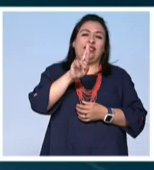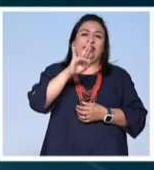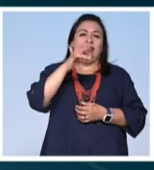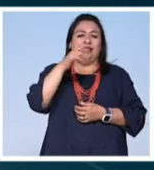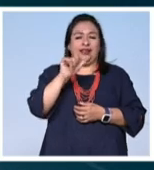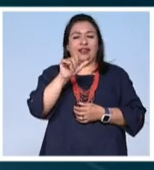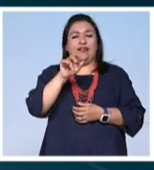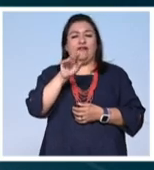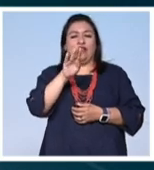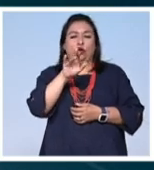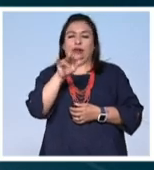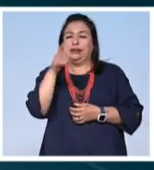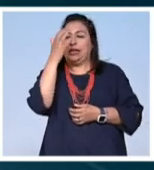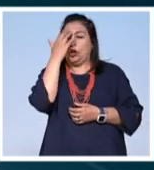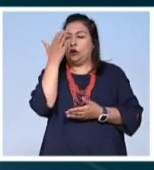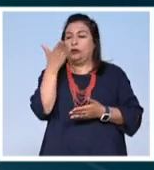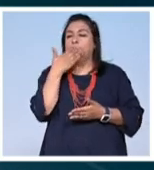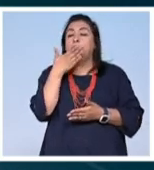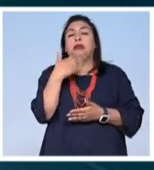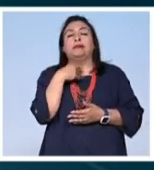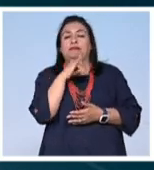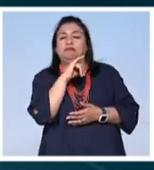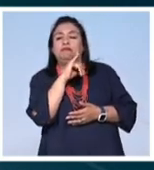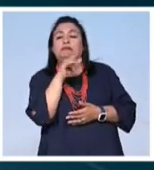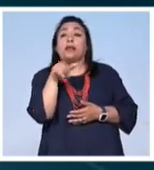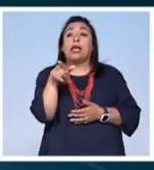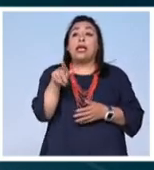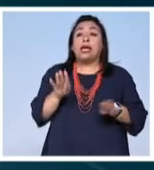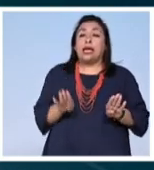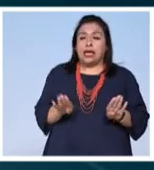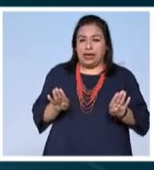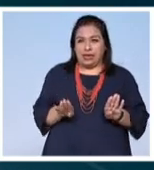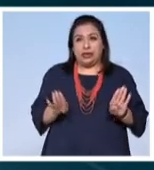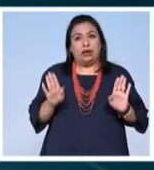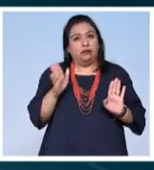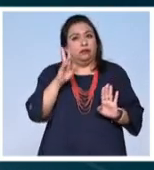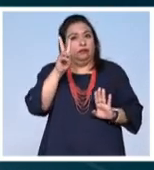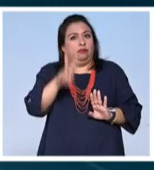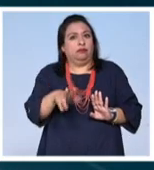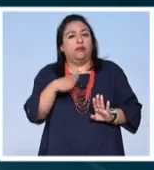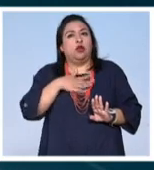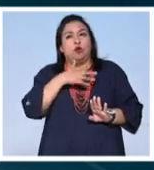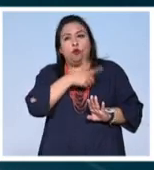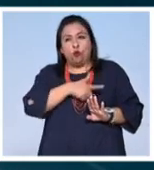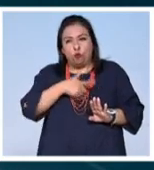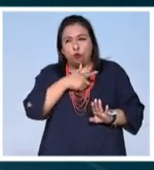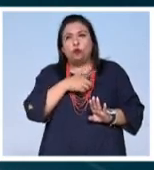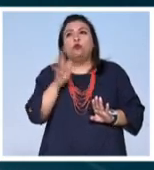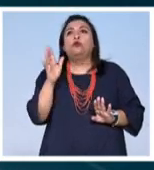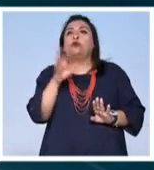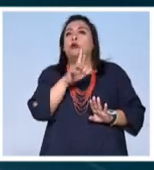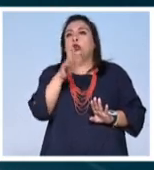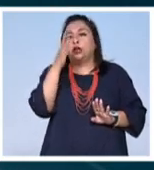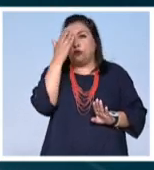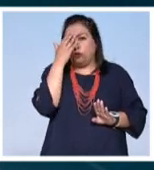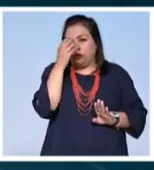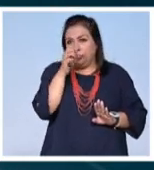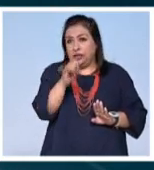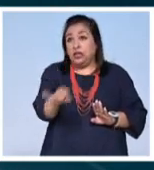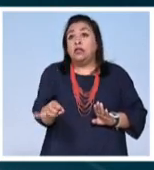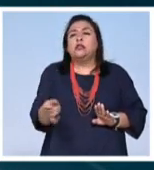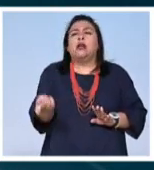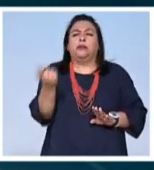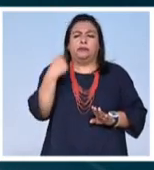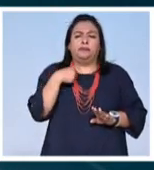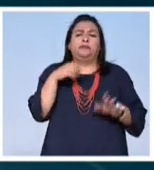conocen muy bien. además una característica que me da muchísimo gusto que sea reconocido así, porque nos